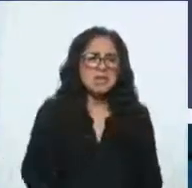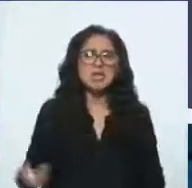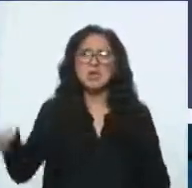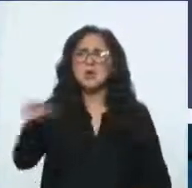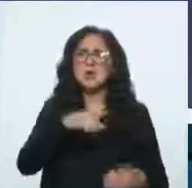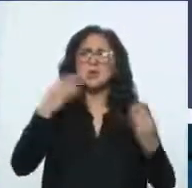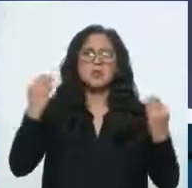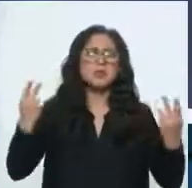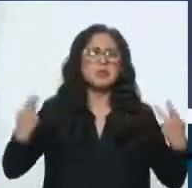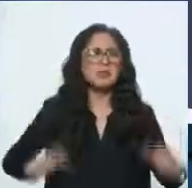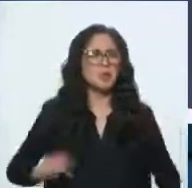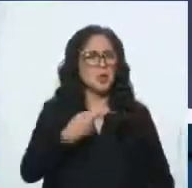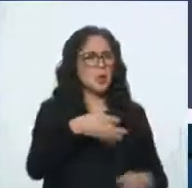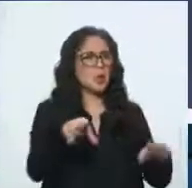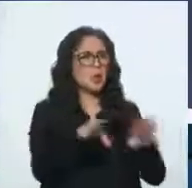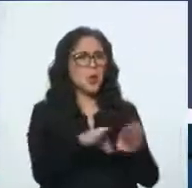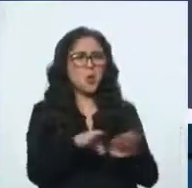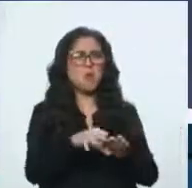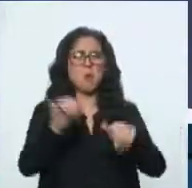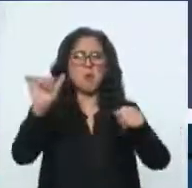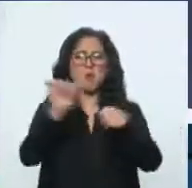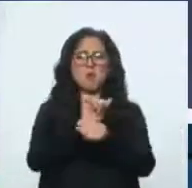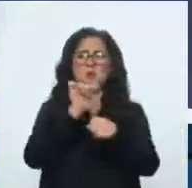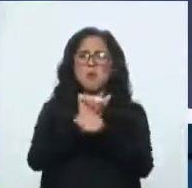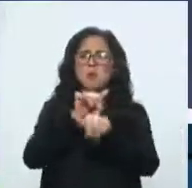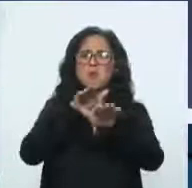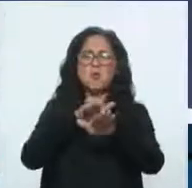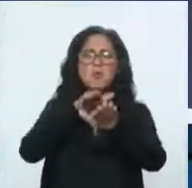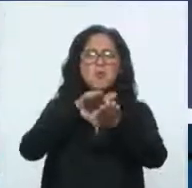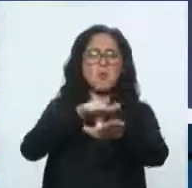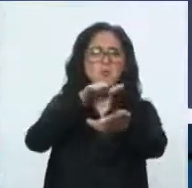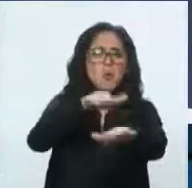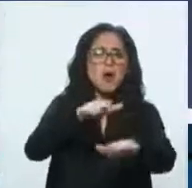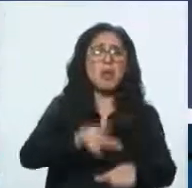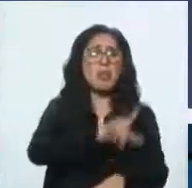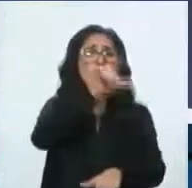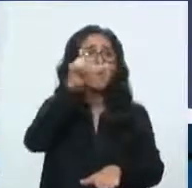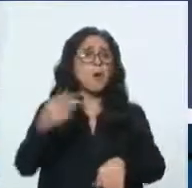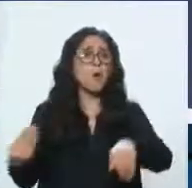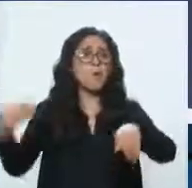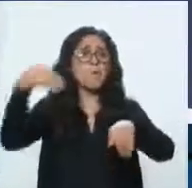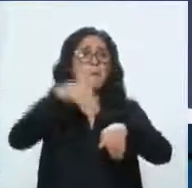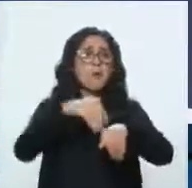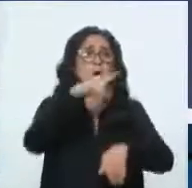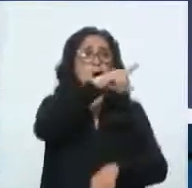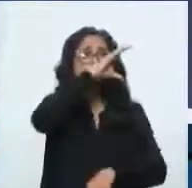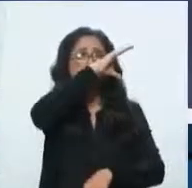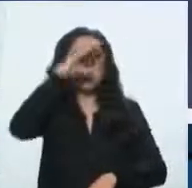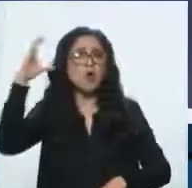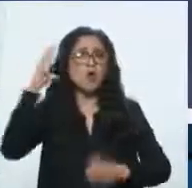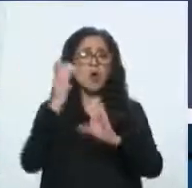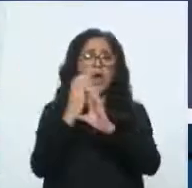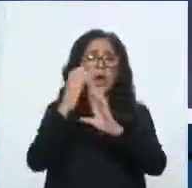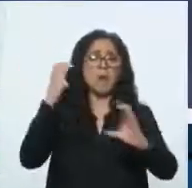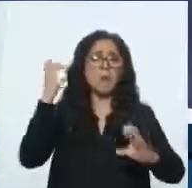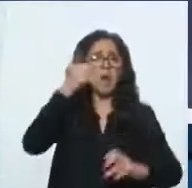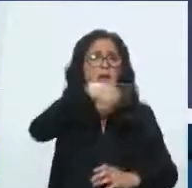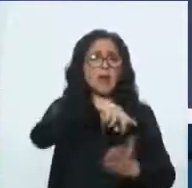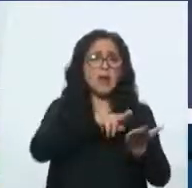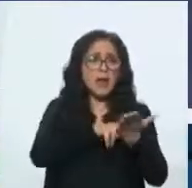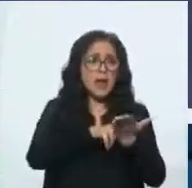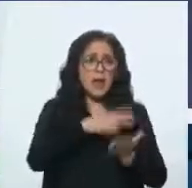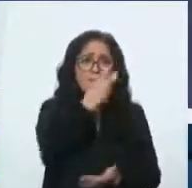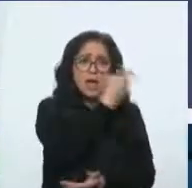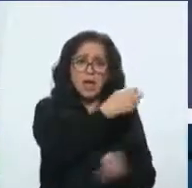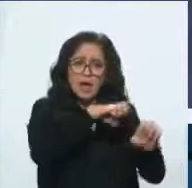coches a manifestarse los fines de semana, ponían unas fotos con unas camionetas negras y decían que era su comitiva. ¿Era su comitiva,